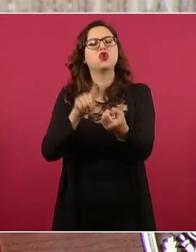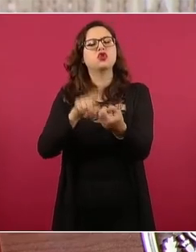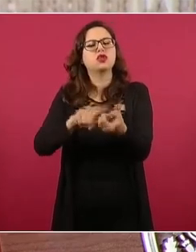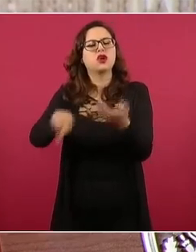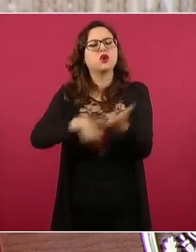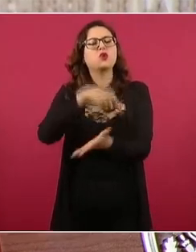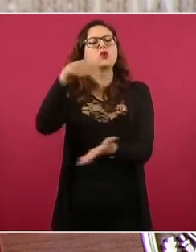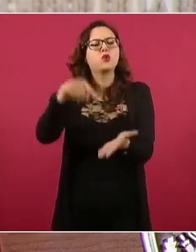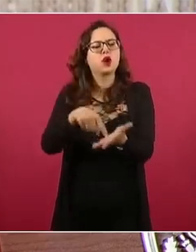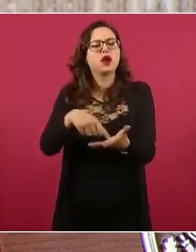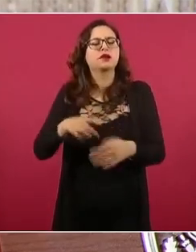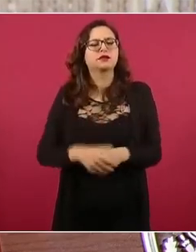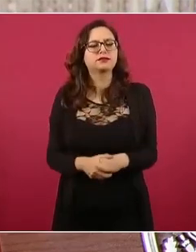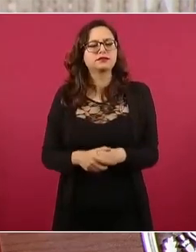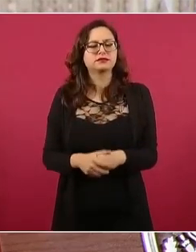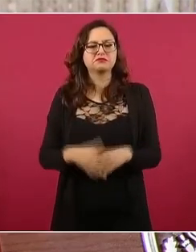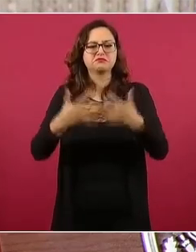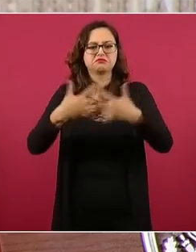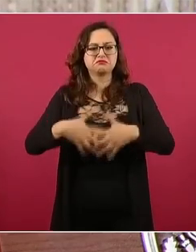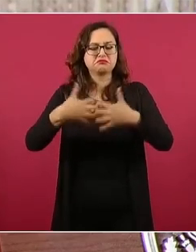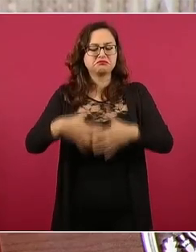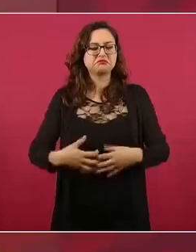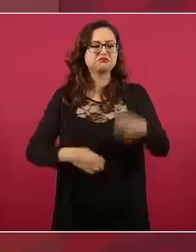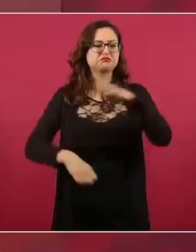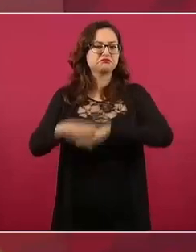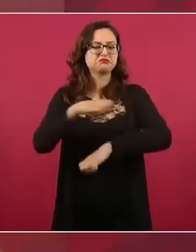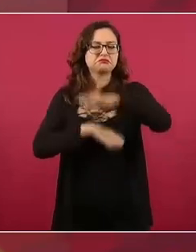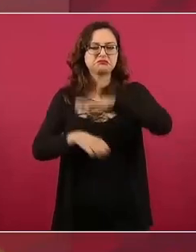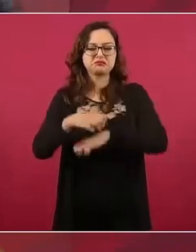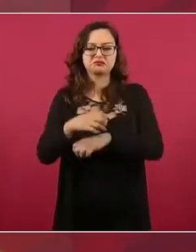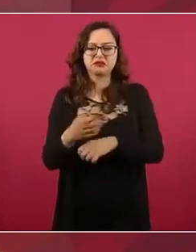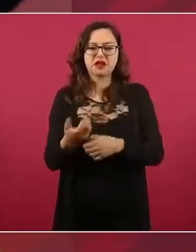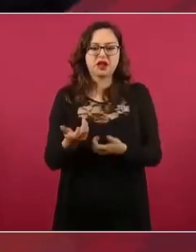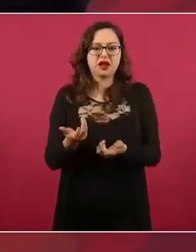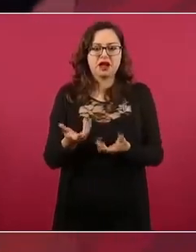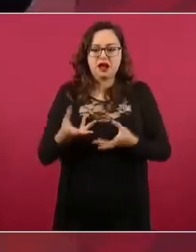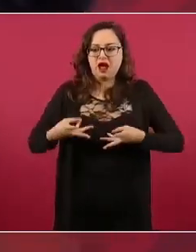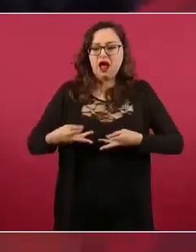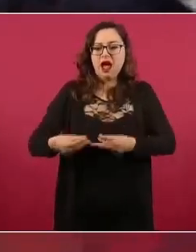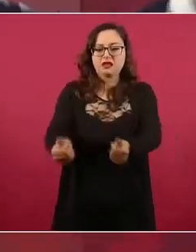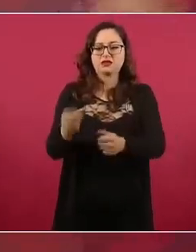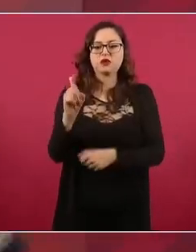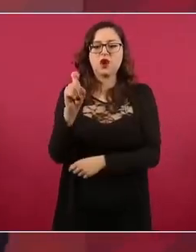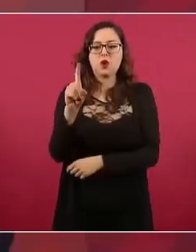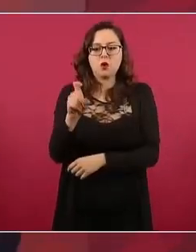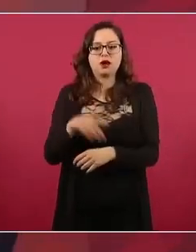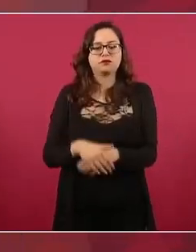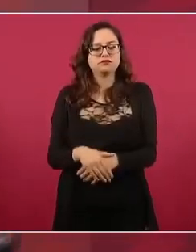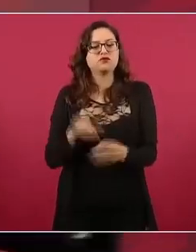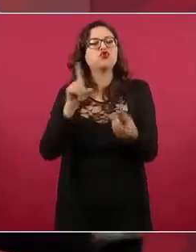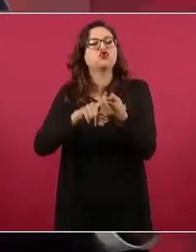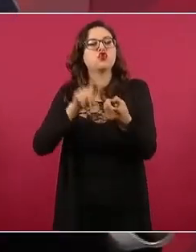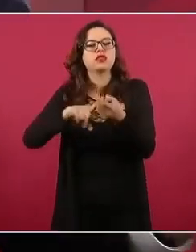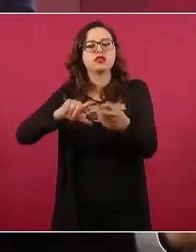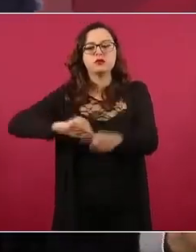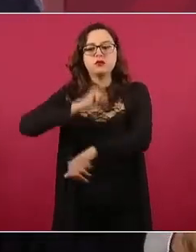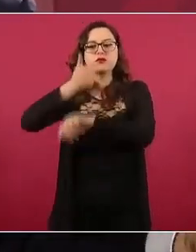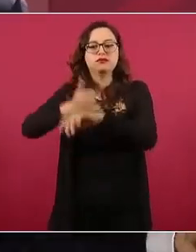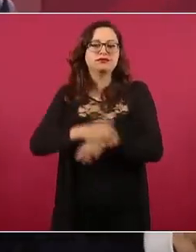para empresas, para industria, en donde se dispone de agua, cómo,